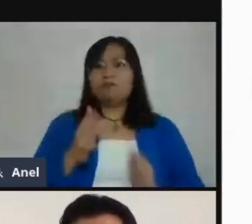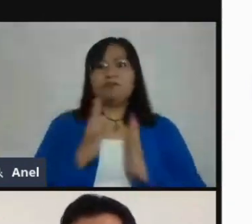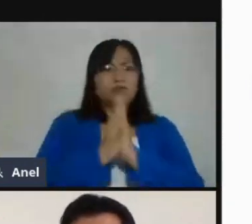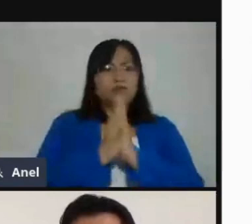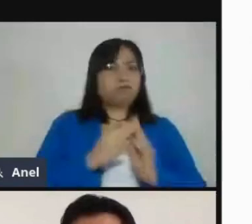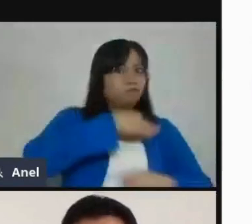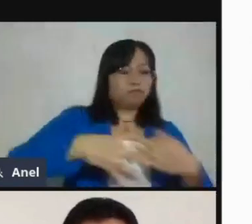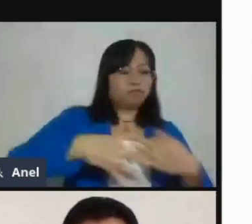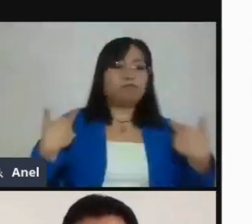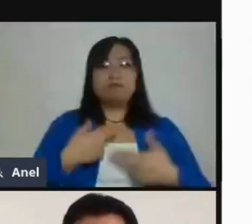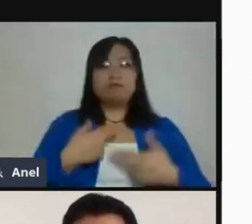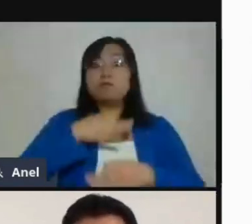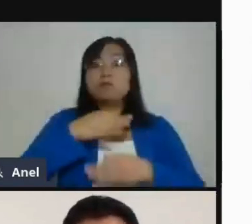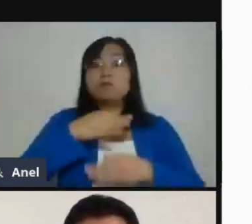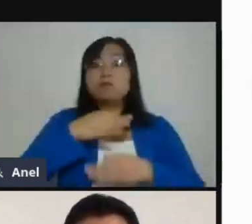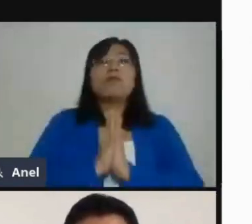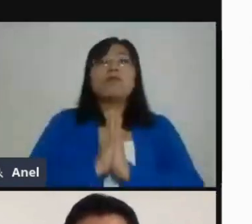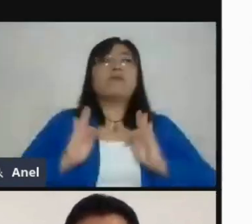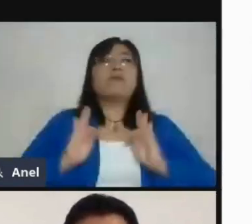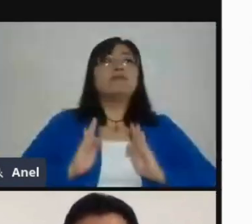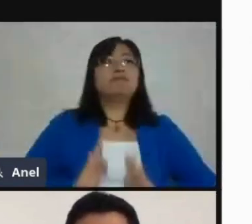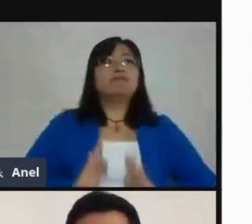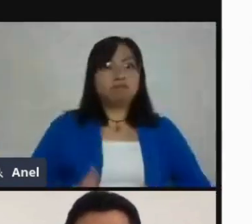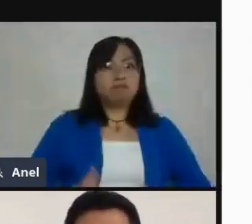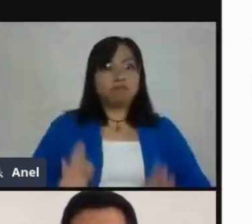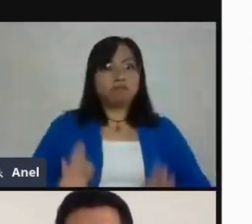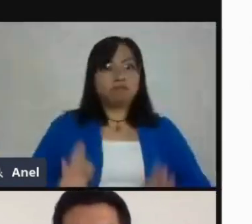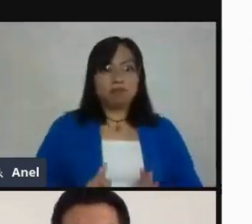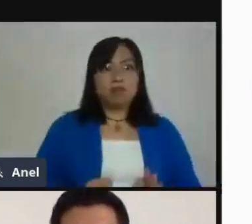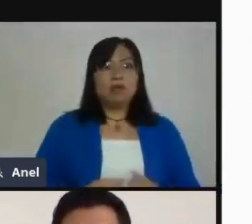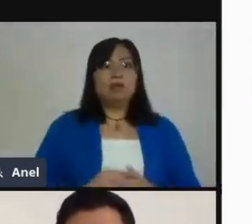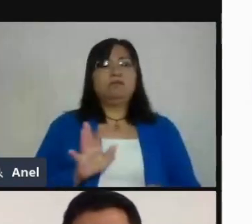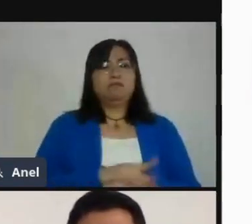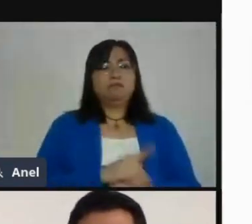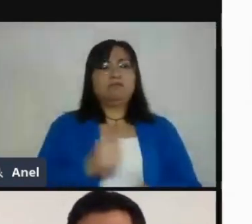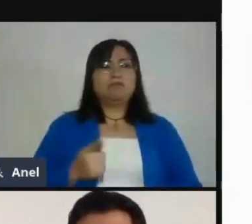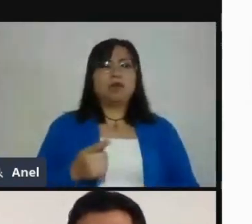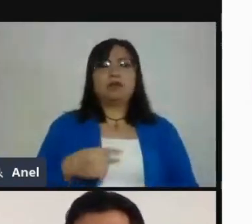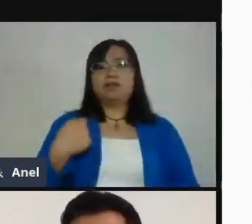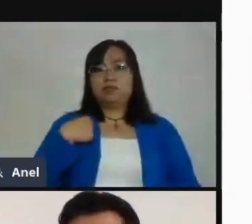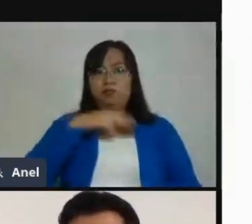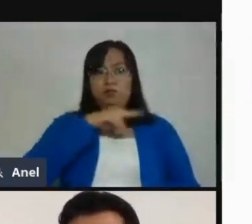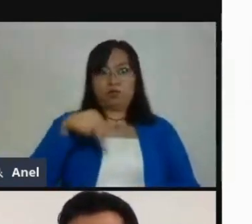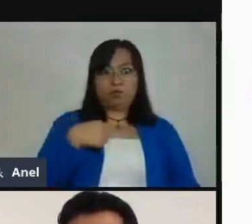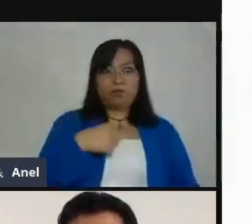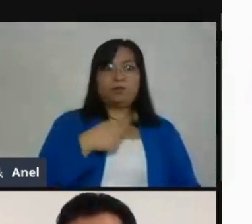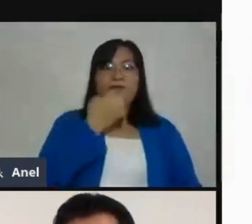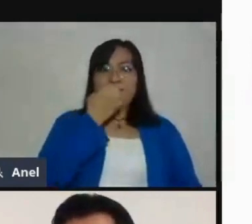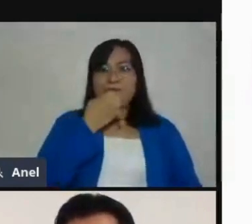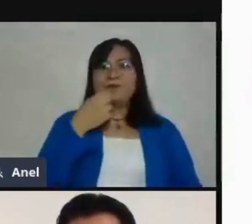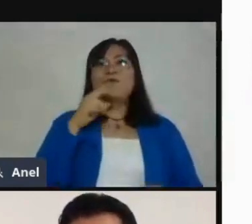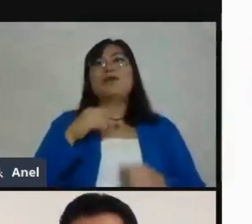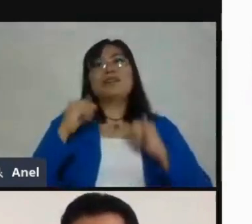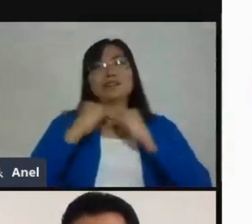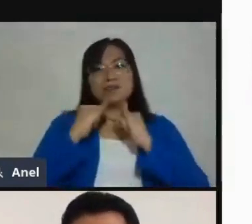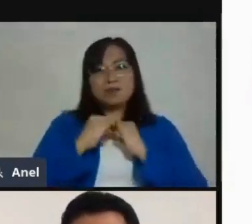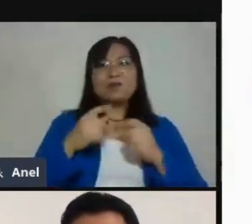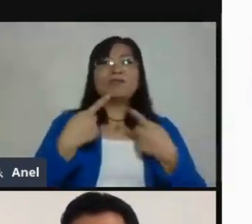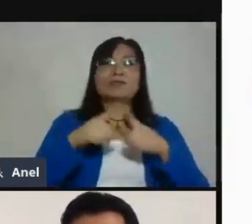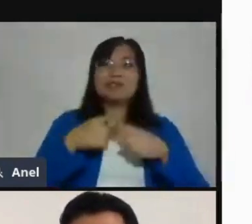existen, incluso para aquellas instituciones que de alguna manera hemos tratado de adelantarnos en este proceso